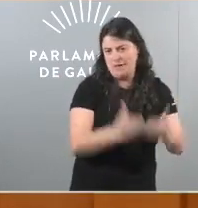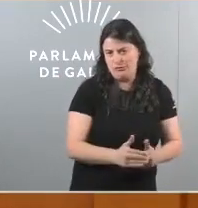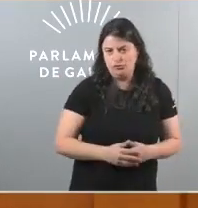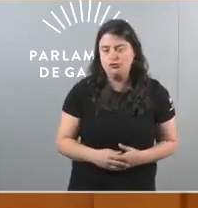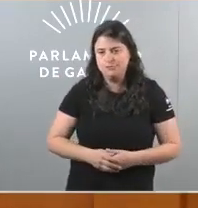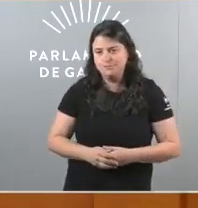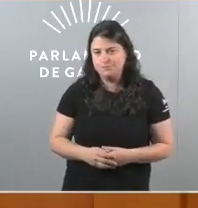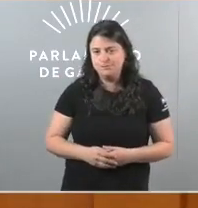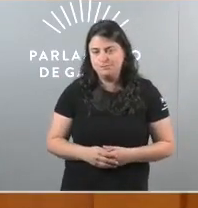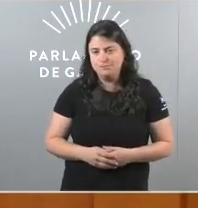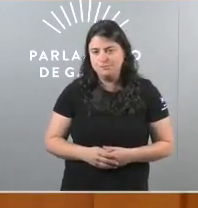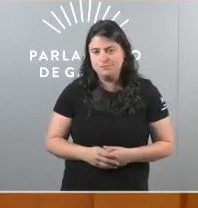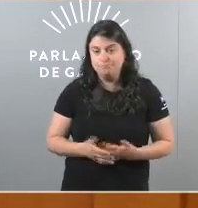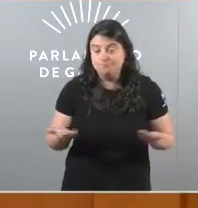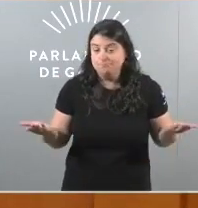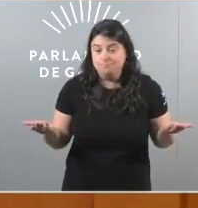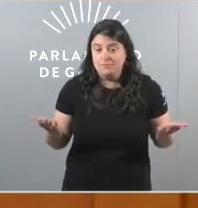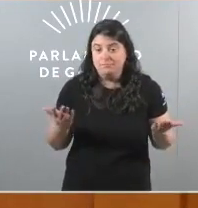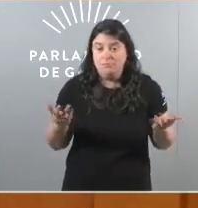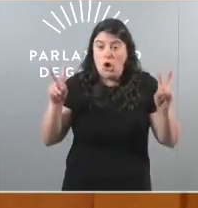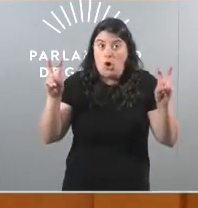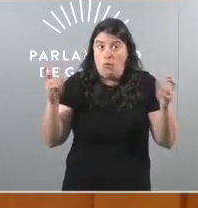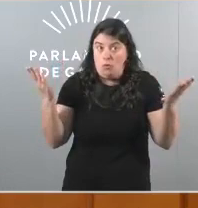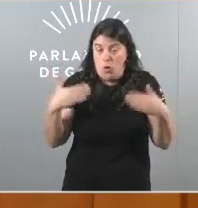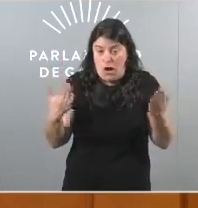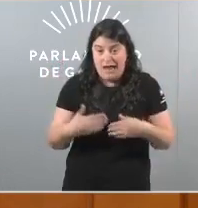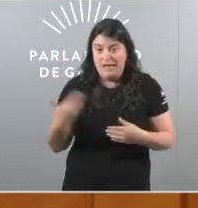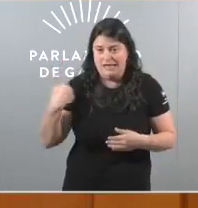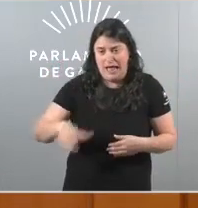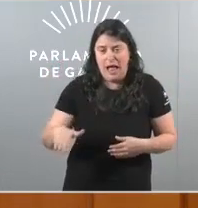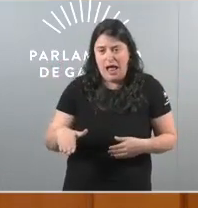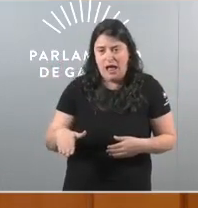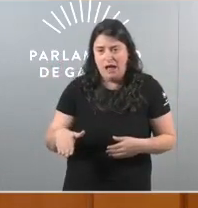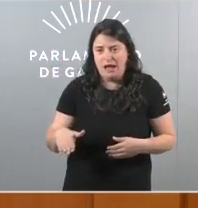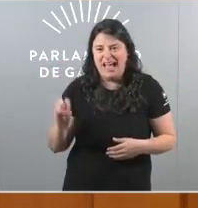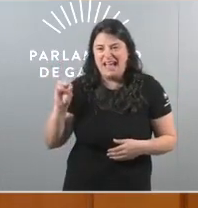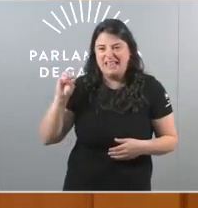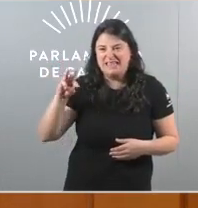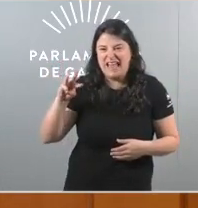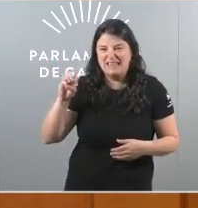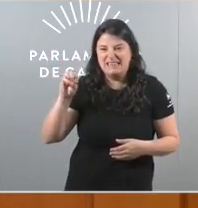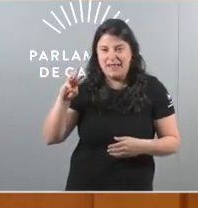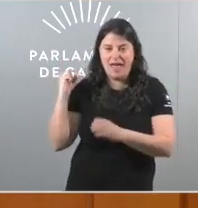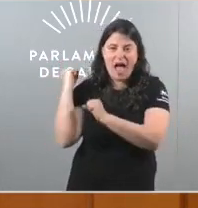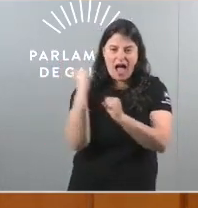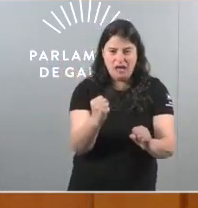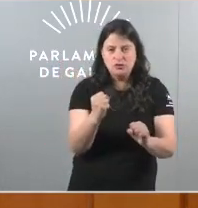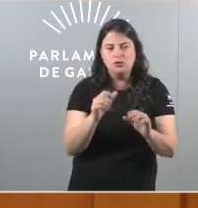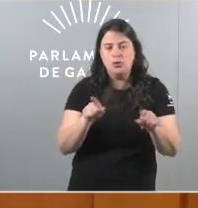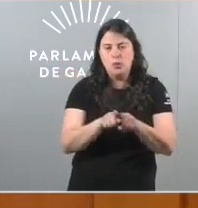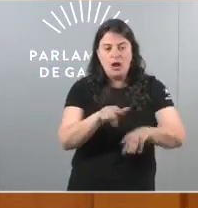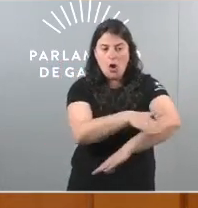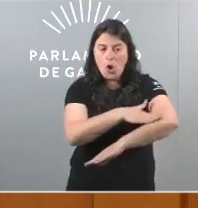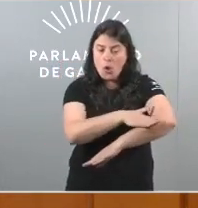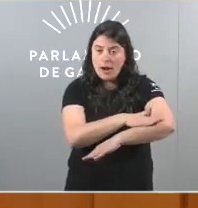e non é ninguna novidade. De feito, levamos trece anos cun goberno que sempre